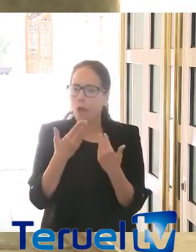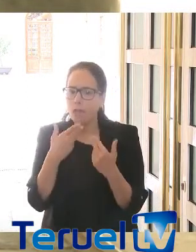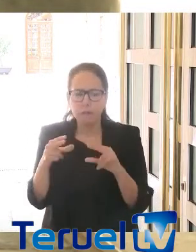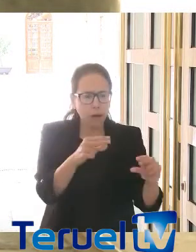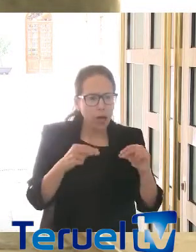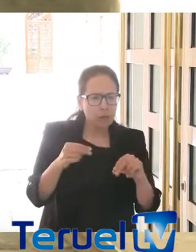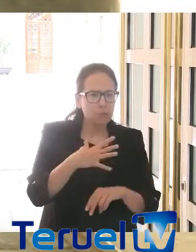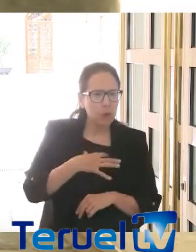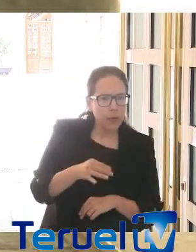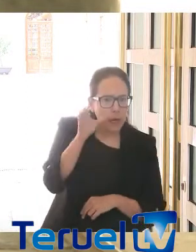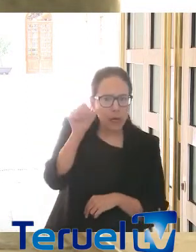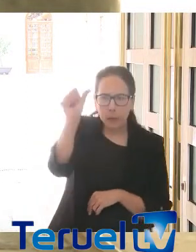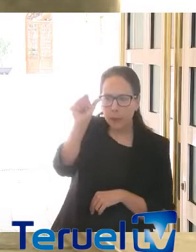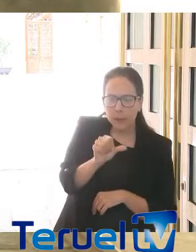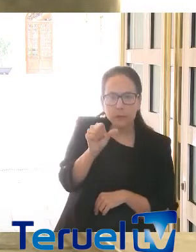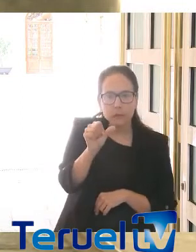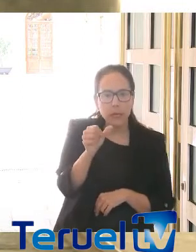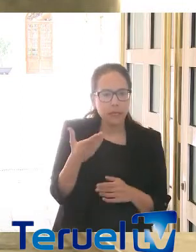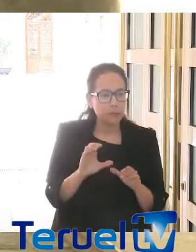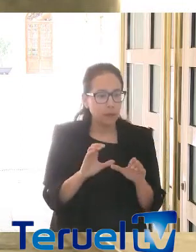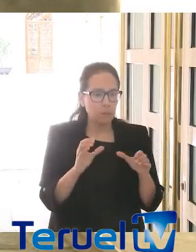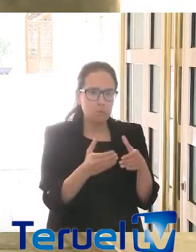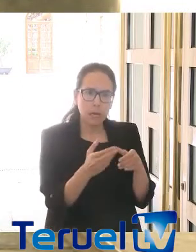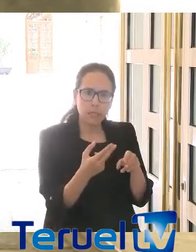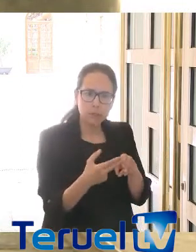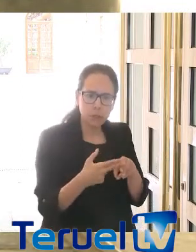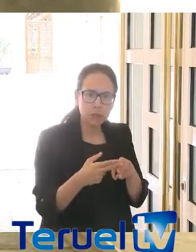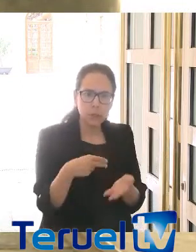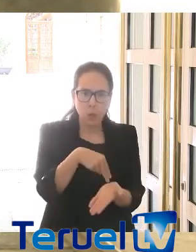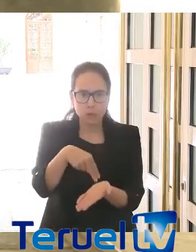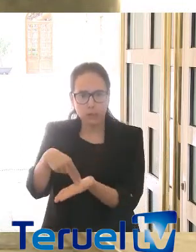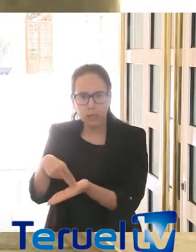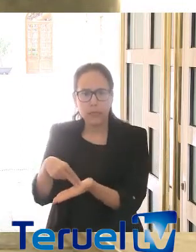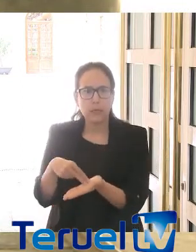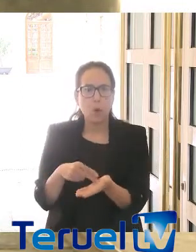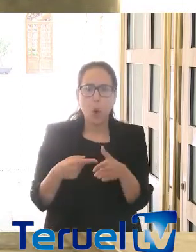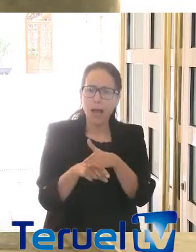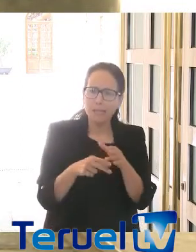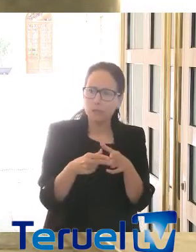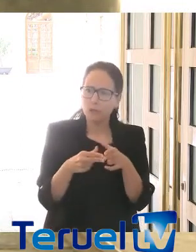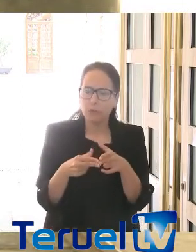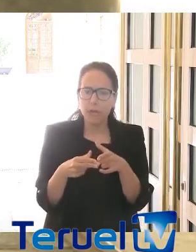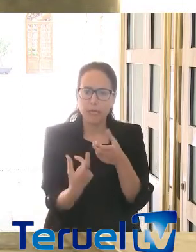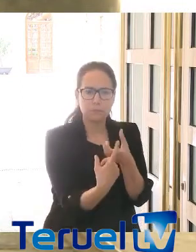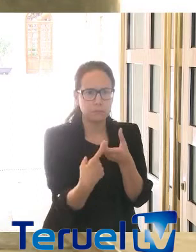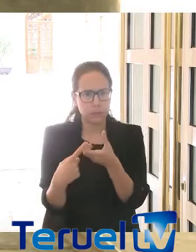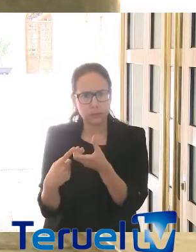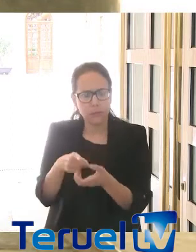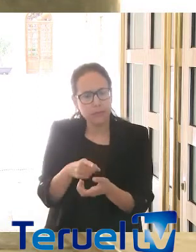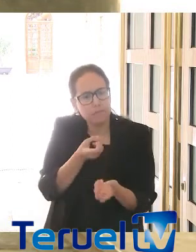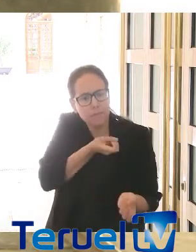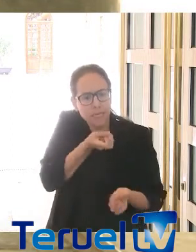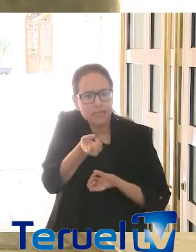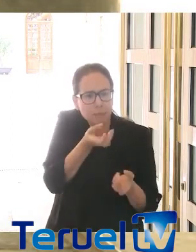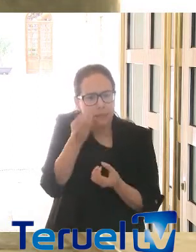podamos escuchar, que estemos presentes en los distintos partidos, los distintos agentes sociales y las distintas sensibilidades.